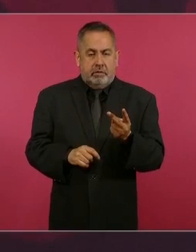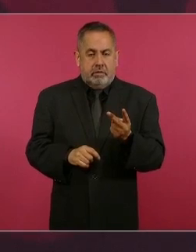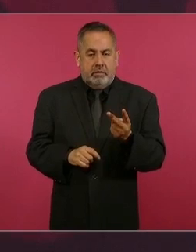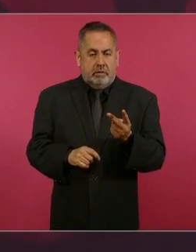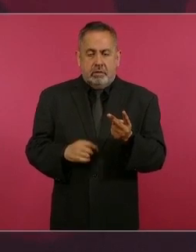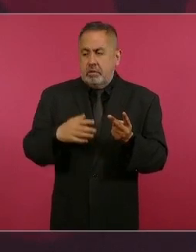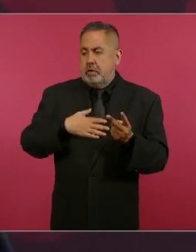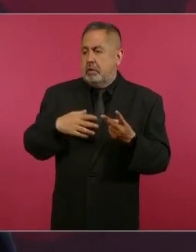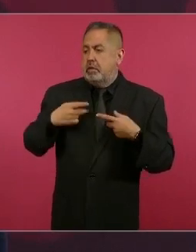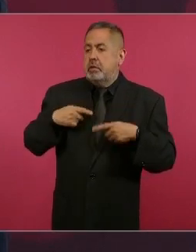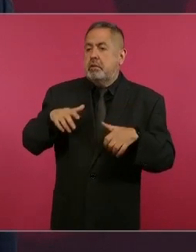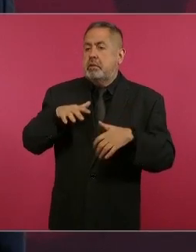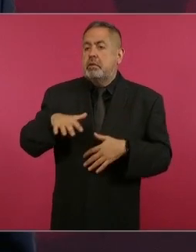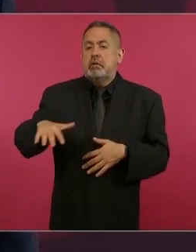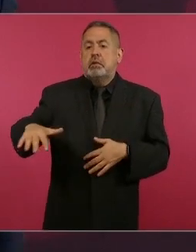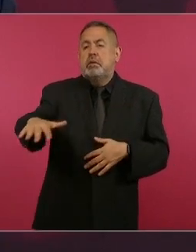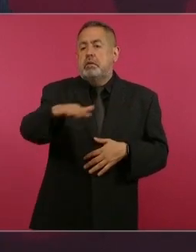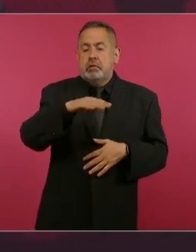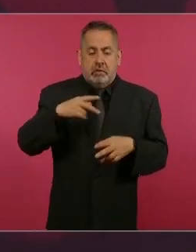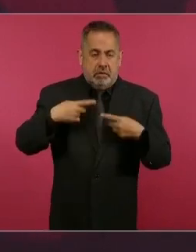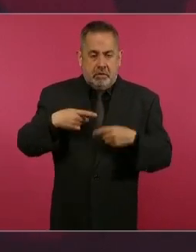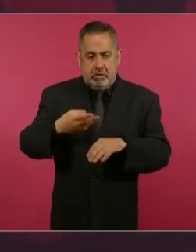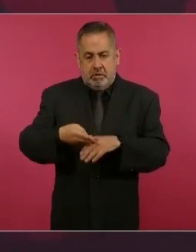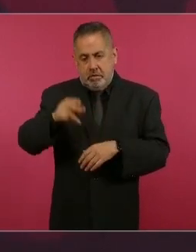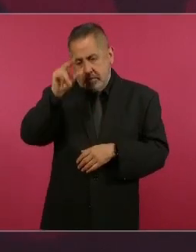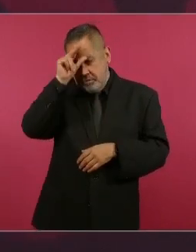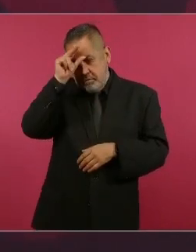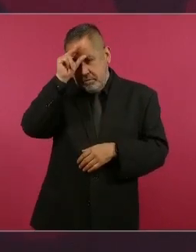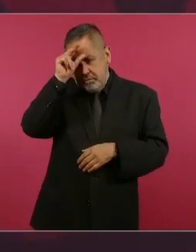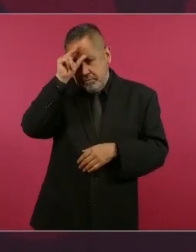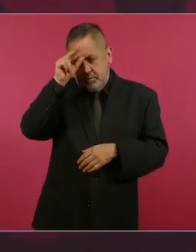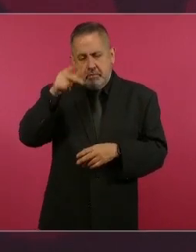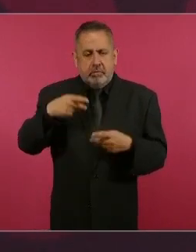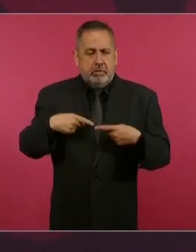nuestro pueblo es muy inteligente,